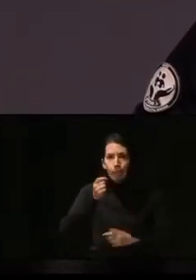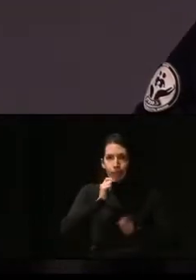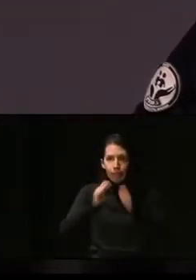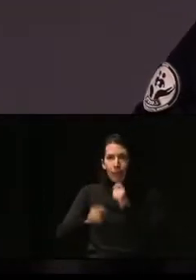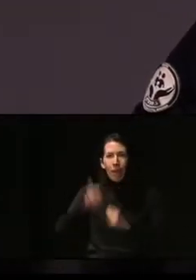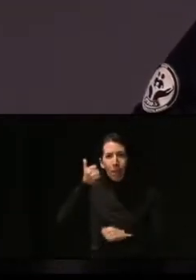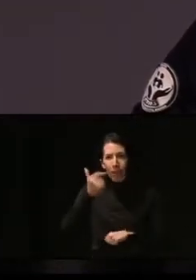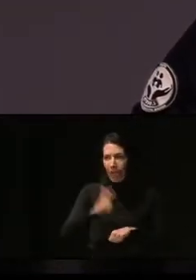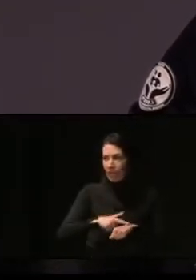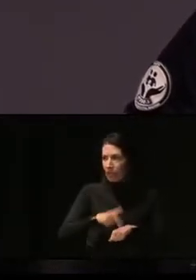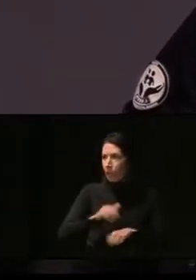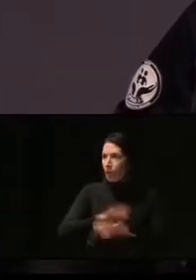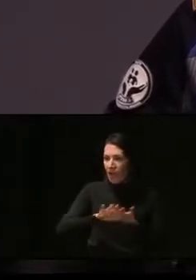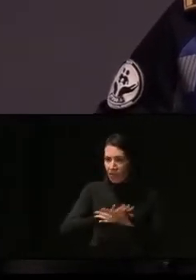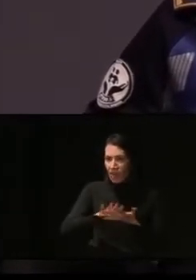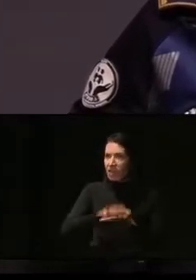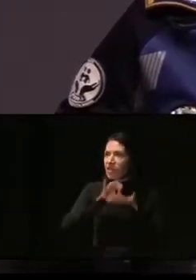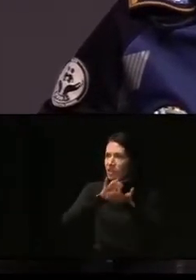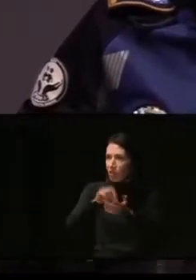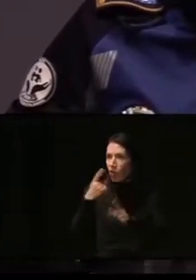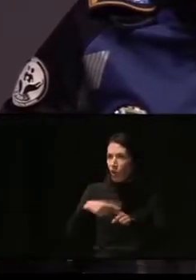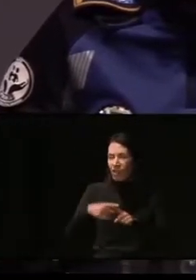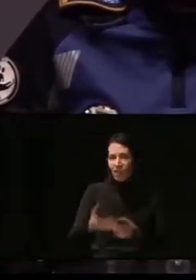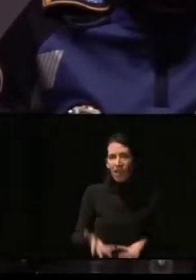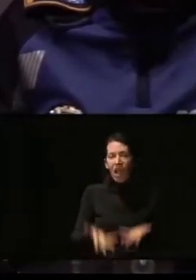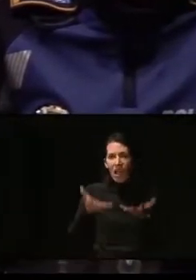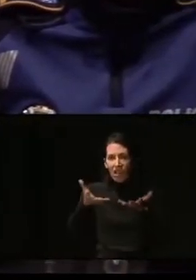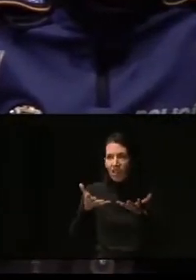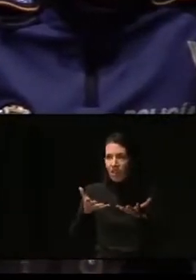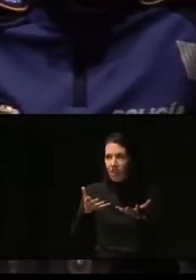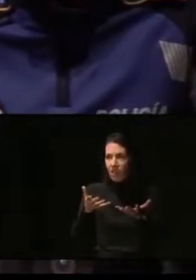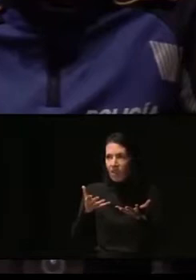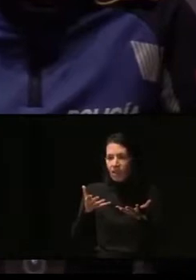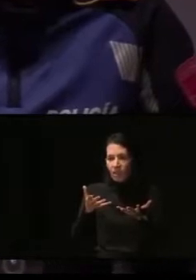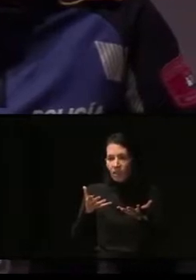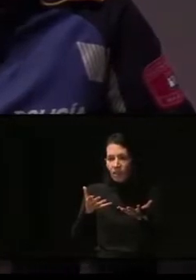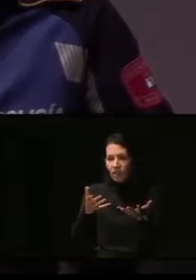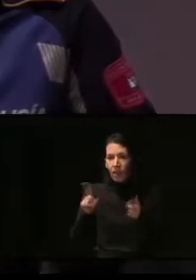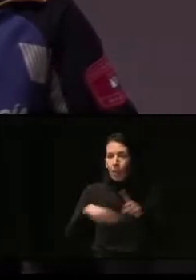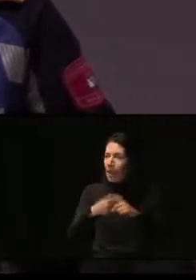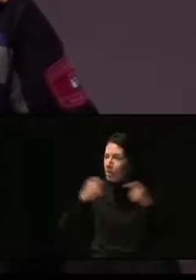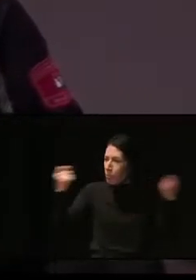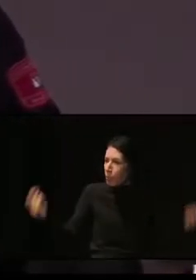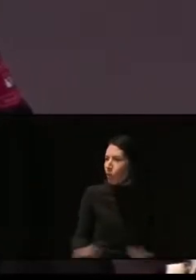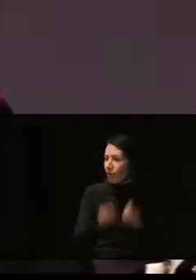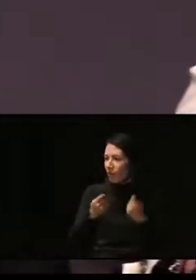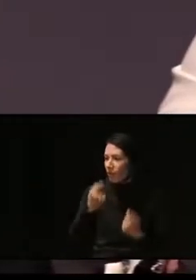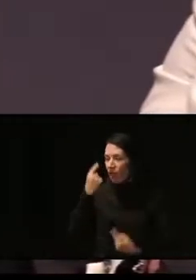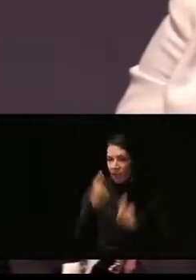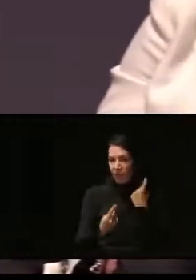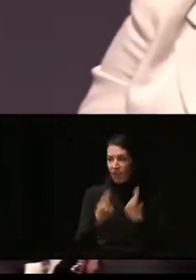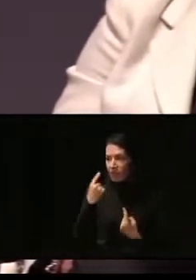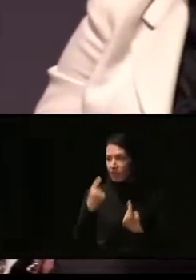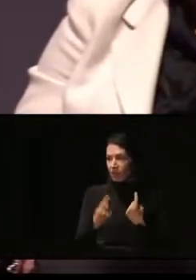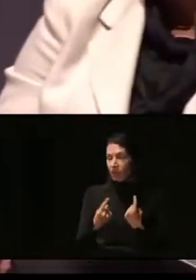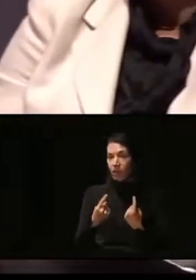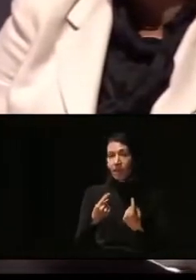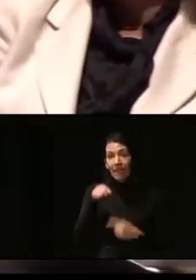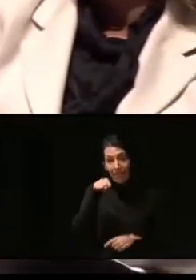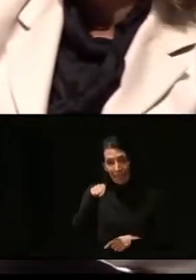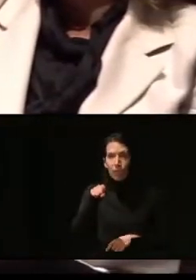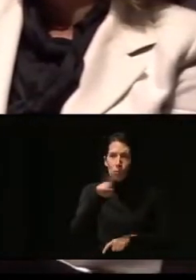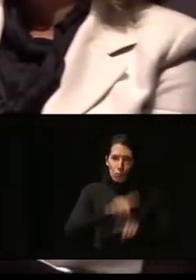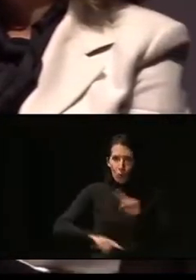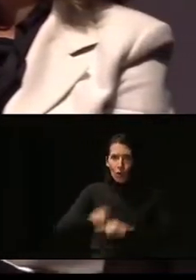los servicios y las cosas que se hacen y ayudar a dar publicidad, ¿no? Que a veces es uno de los